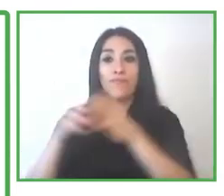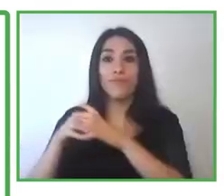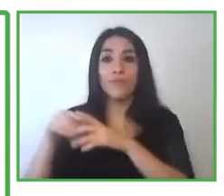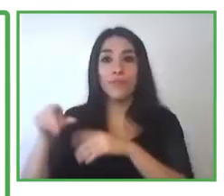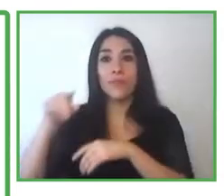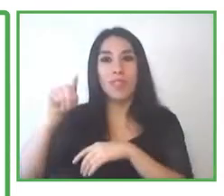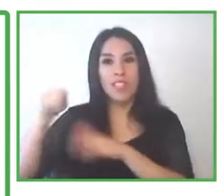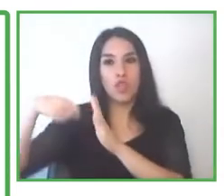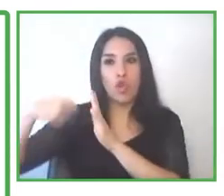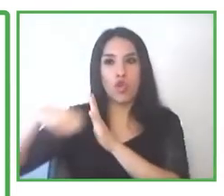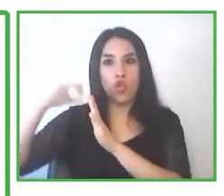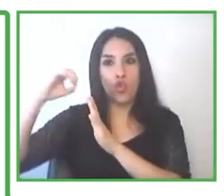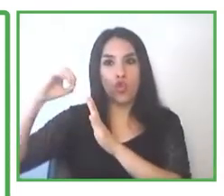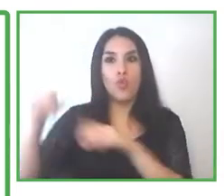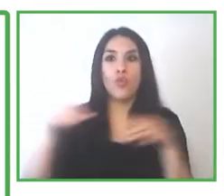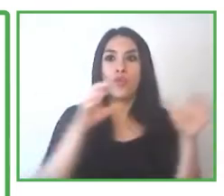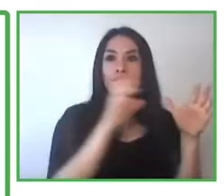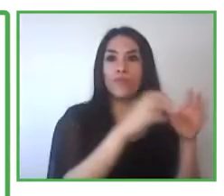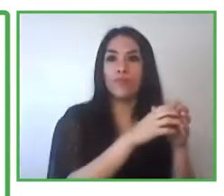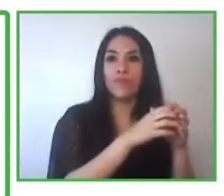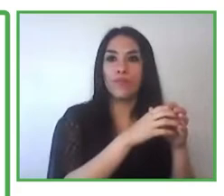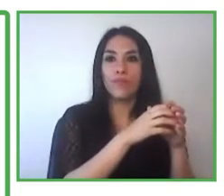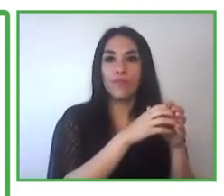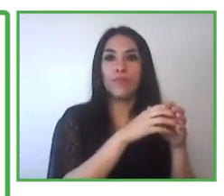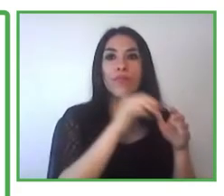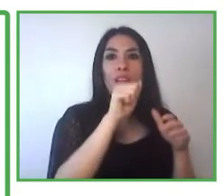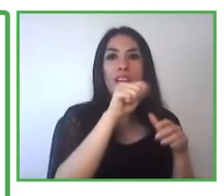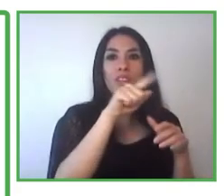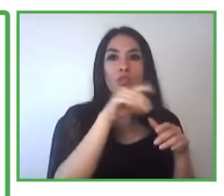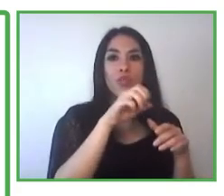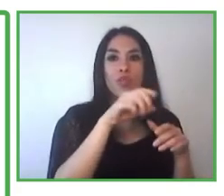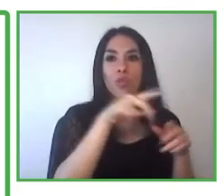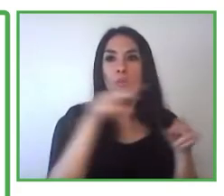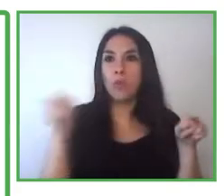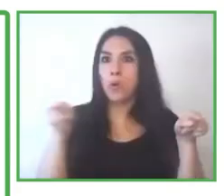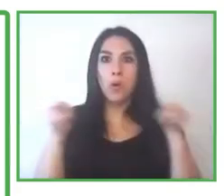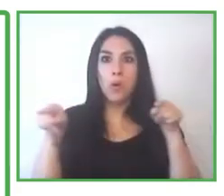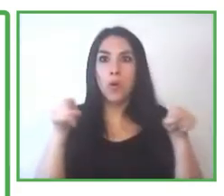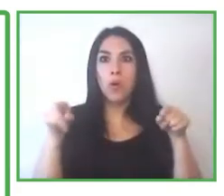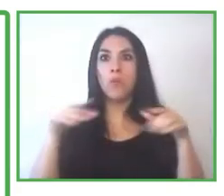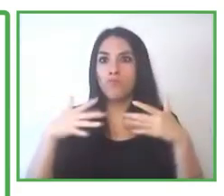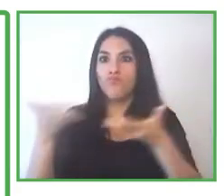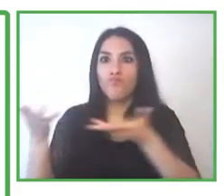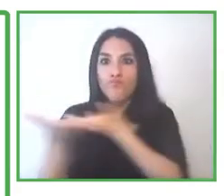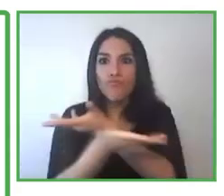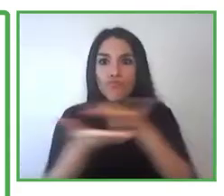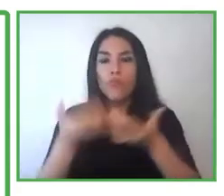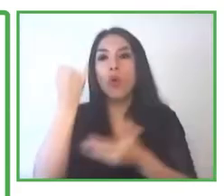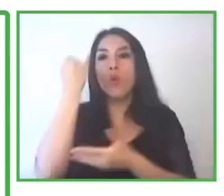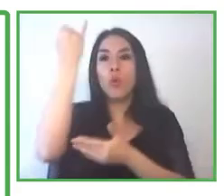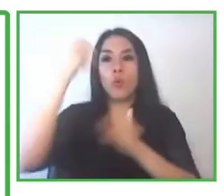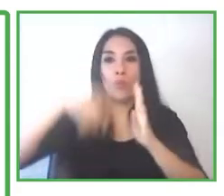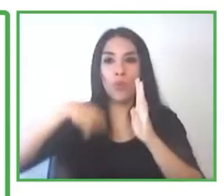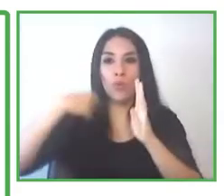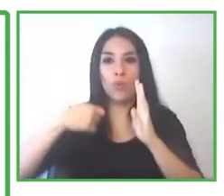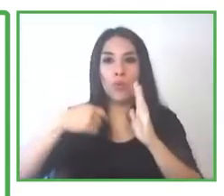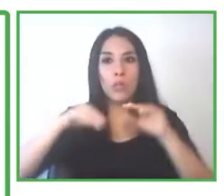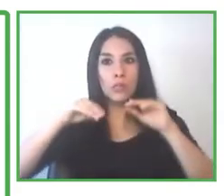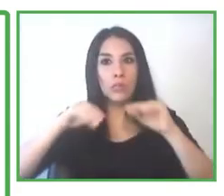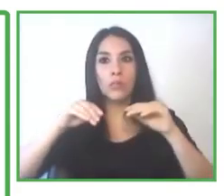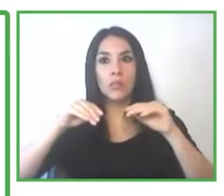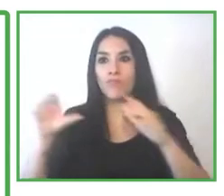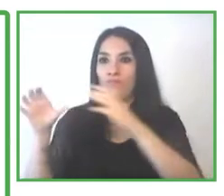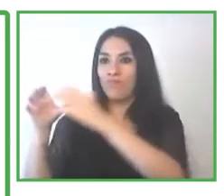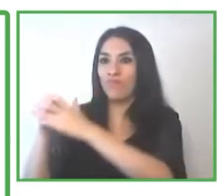el programa Zero Project Impact Transfer. Zero Project, por una parte, se centra en encontrar y difundir